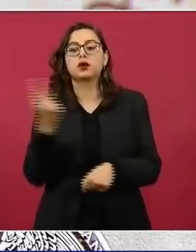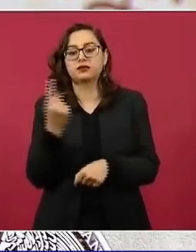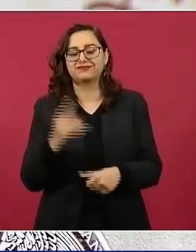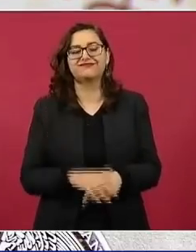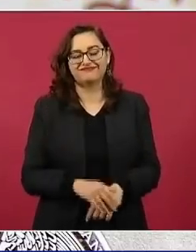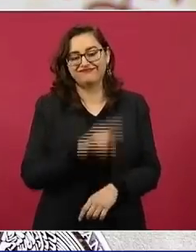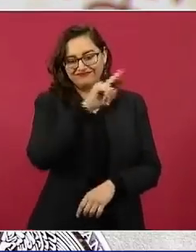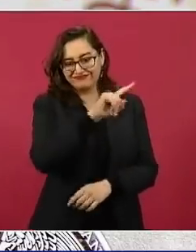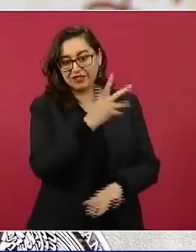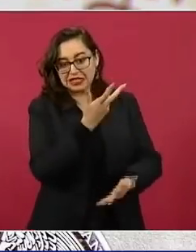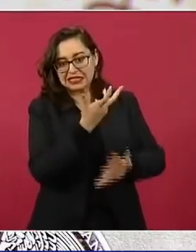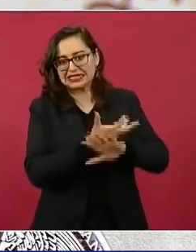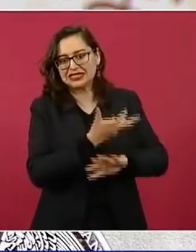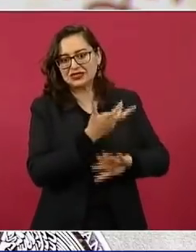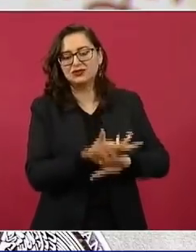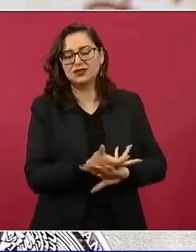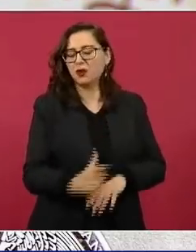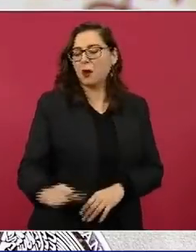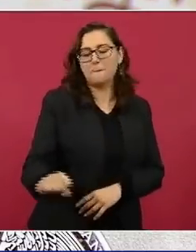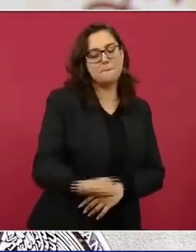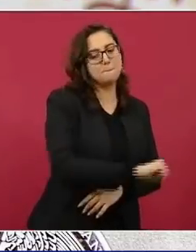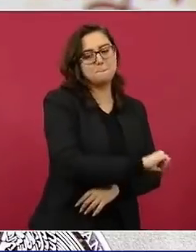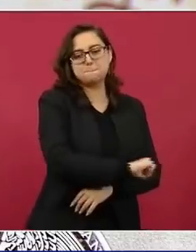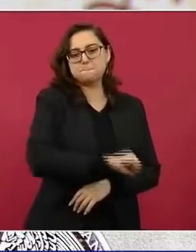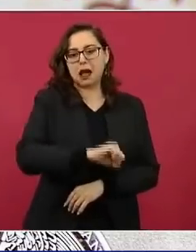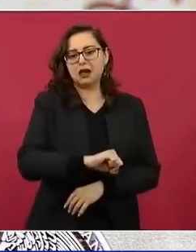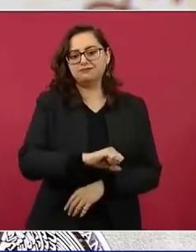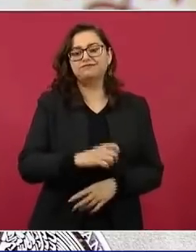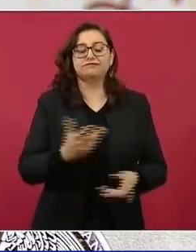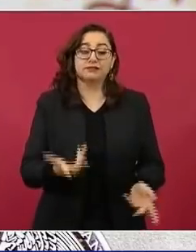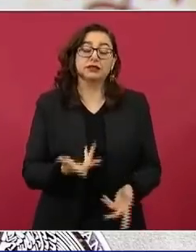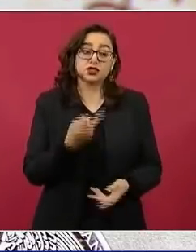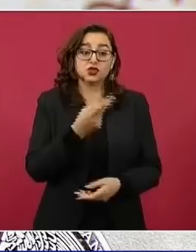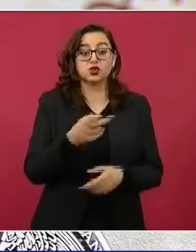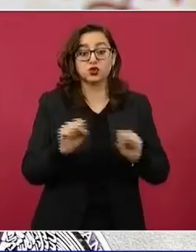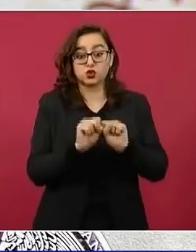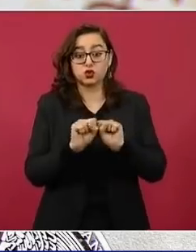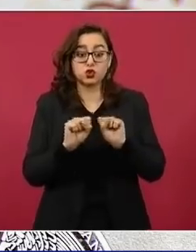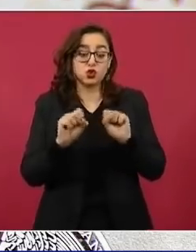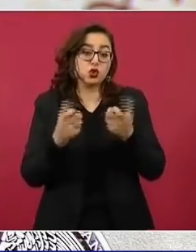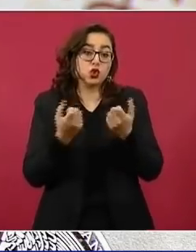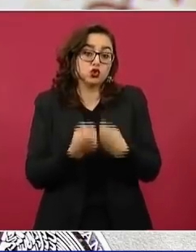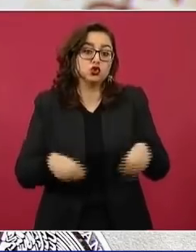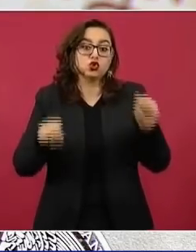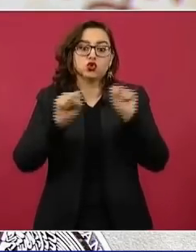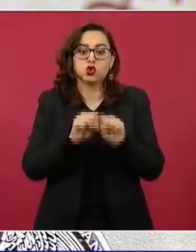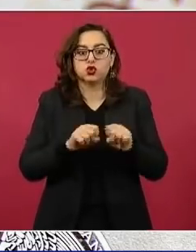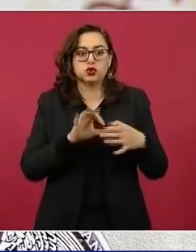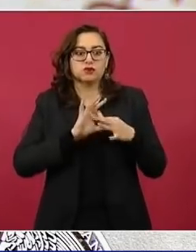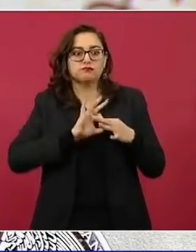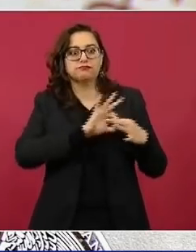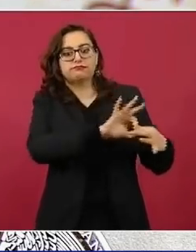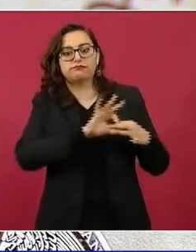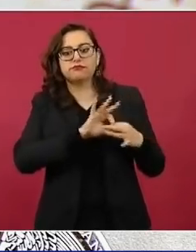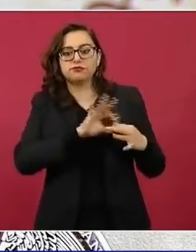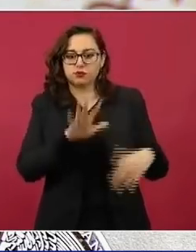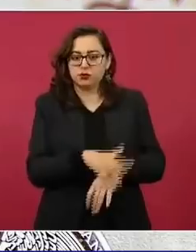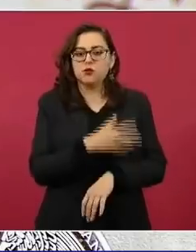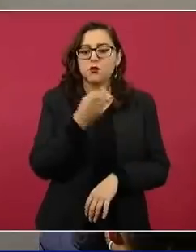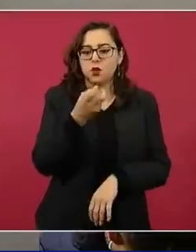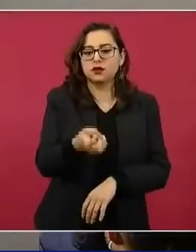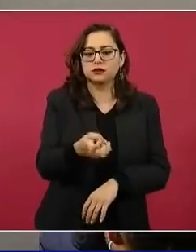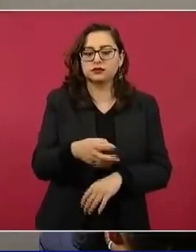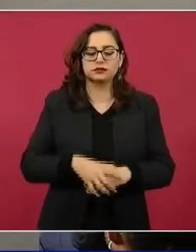a la integración económica de nuestro país con el vecino del norte. Aquí vemos